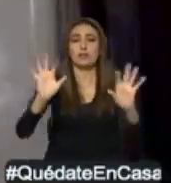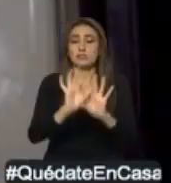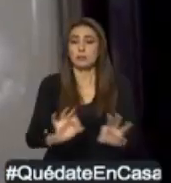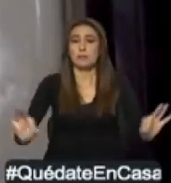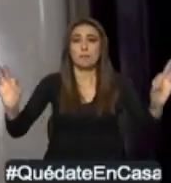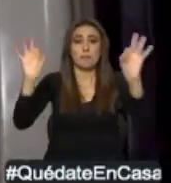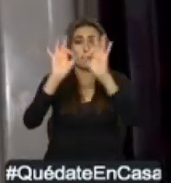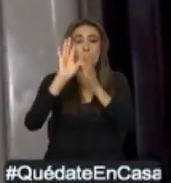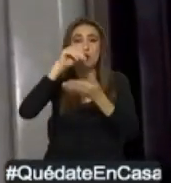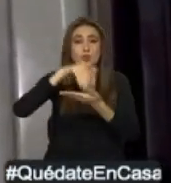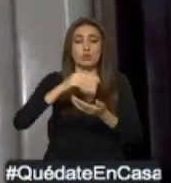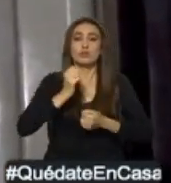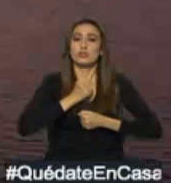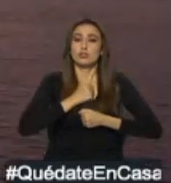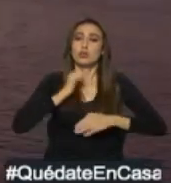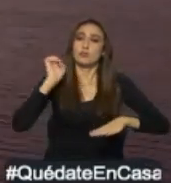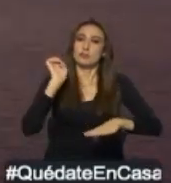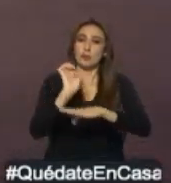firme. Somos de poder.